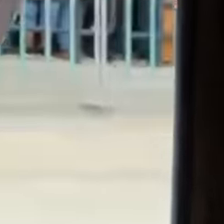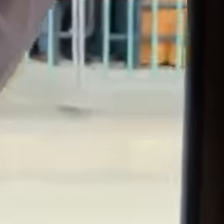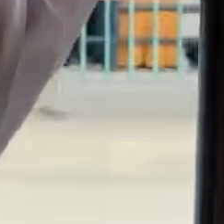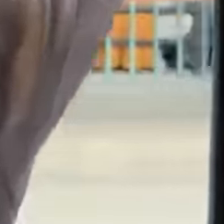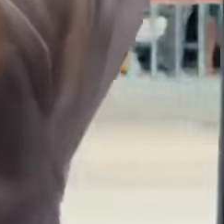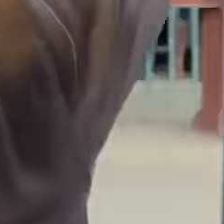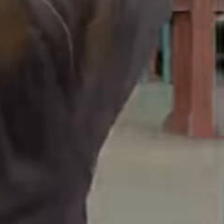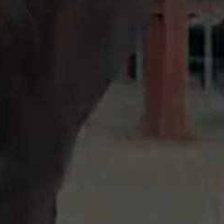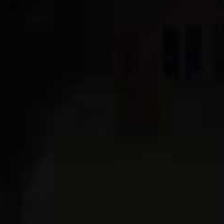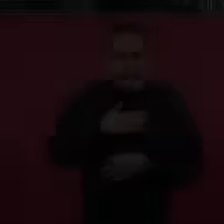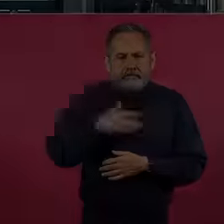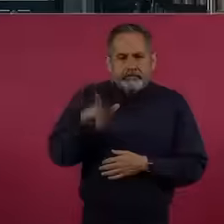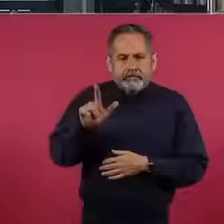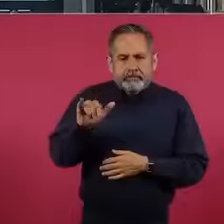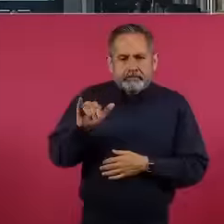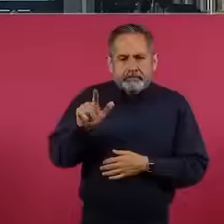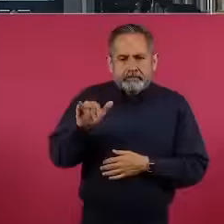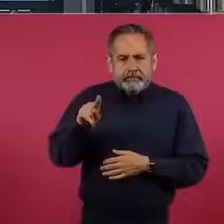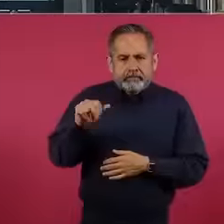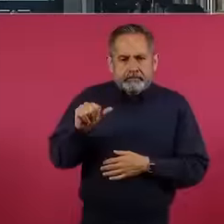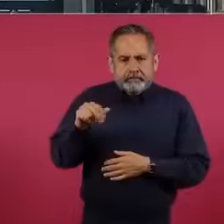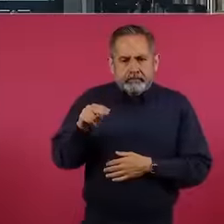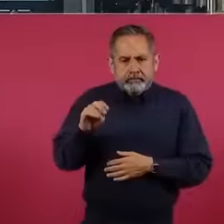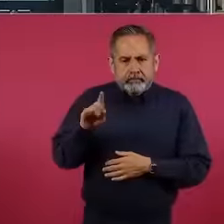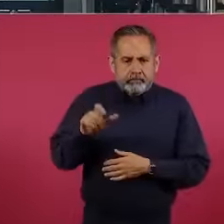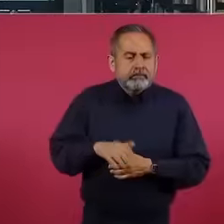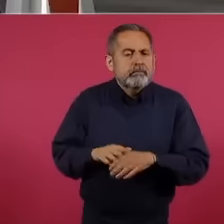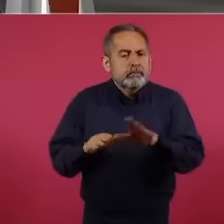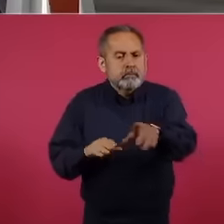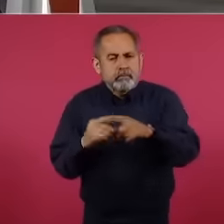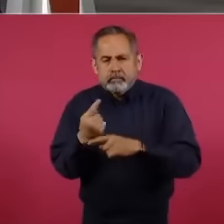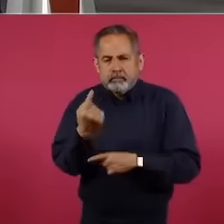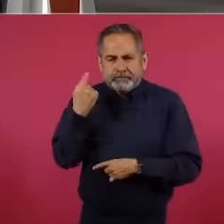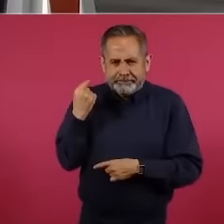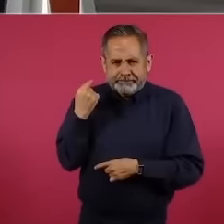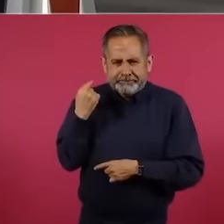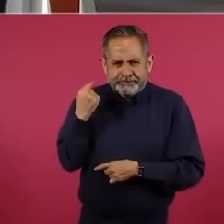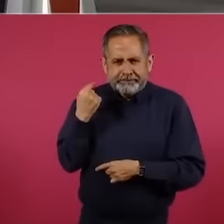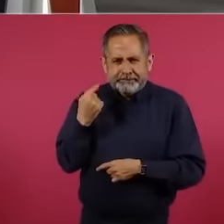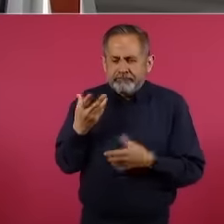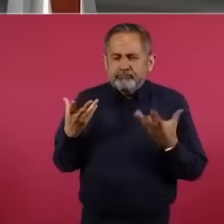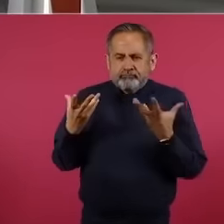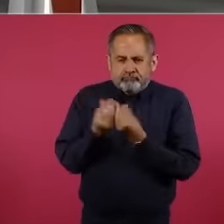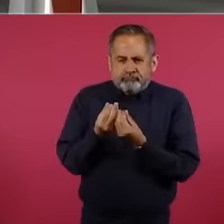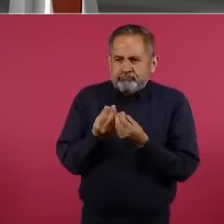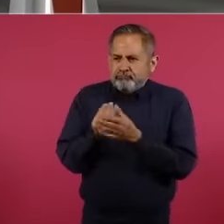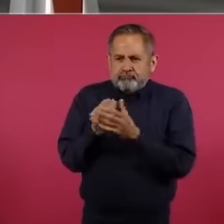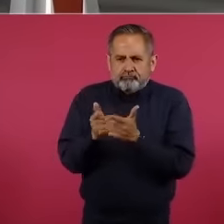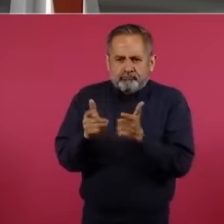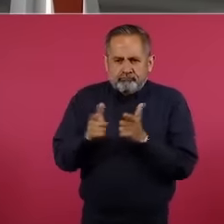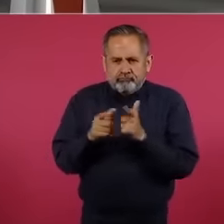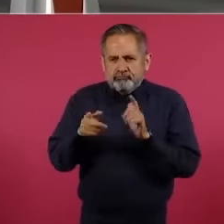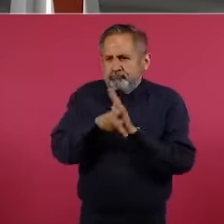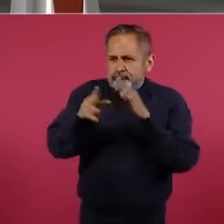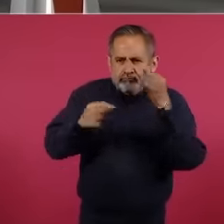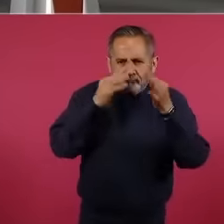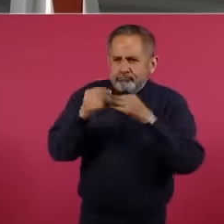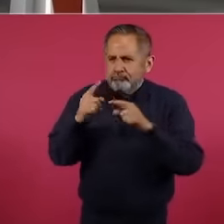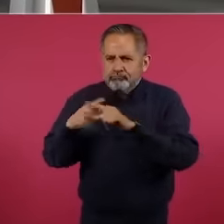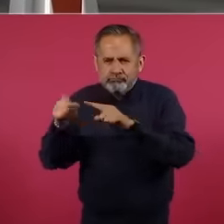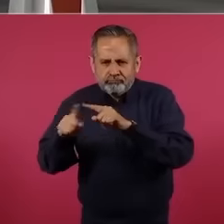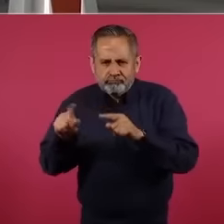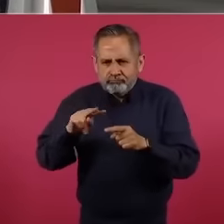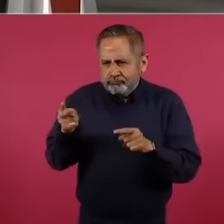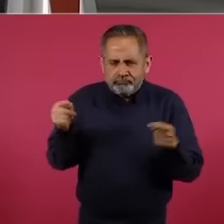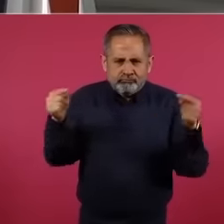prevalecerán. Señor presidente, el fin de semana que estuvo presente en el taller de periodismo alternativo, uno